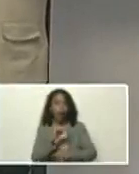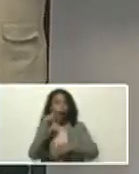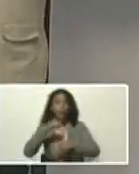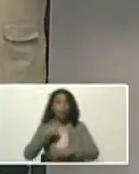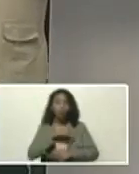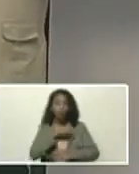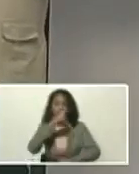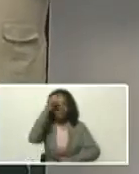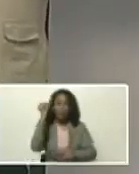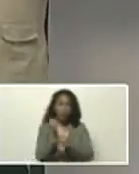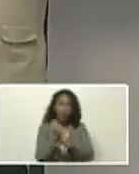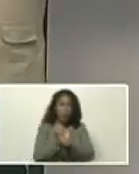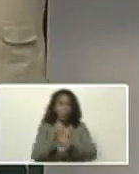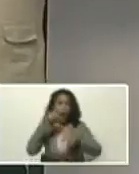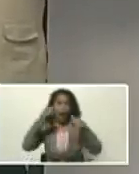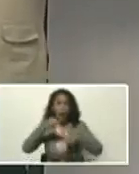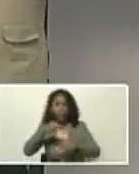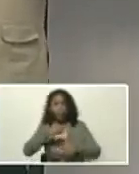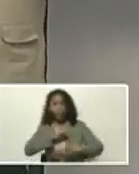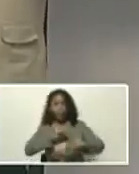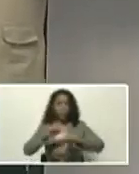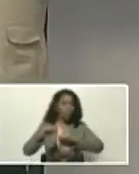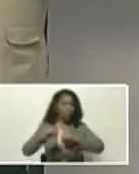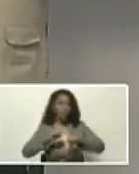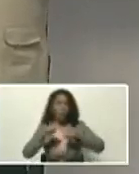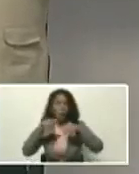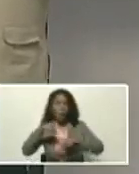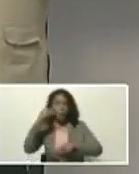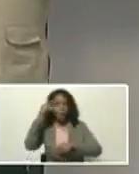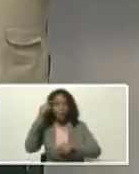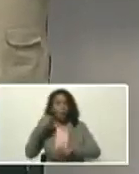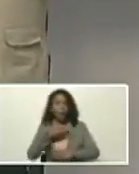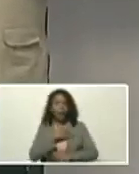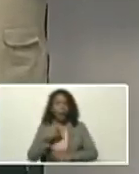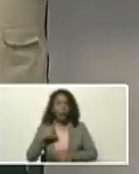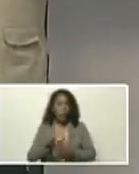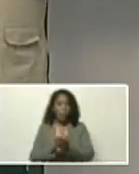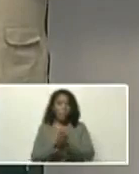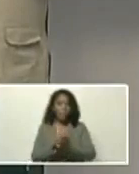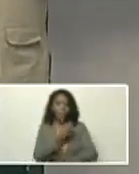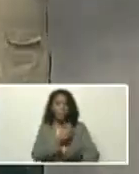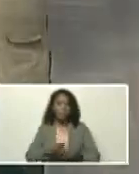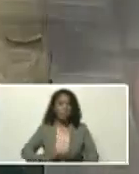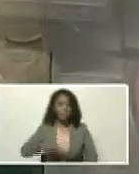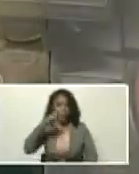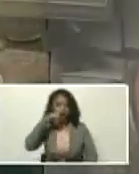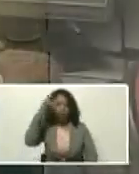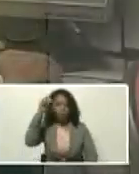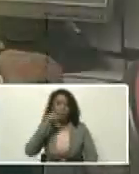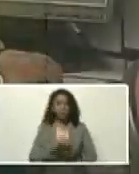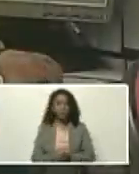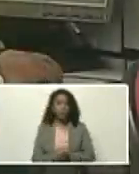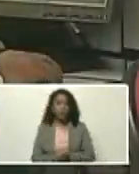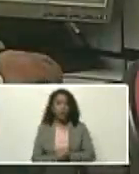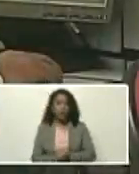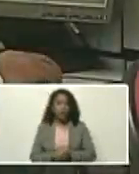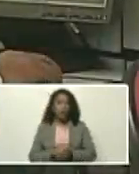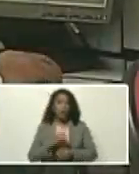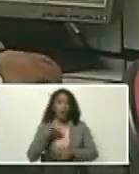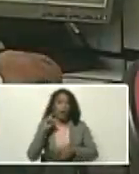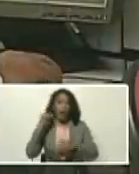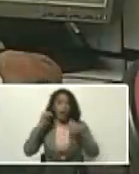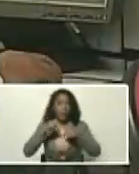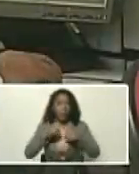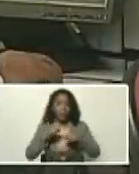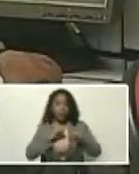actuando, estamos aquí trabajando, y hoy en día, mi querido comandante, presidente, Nicolás Maduro, Copenhagen, está más